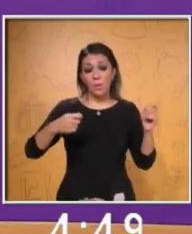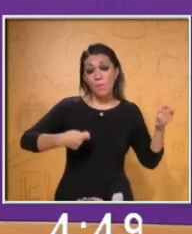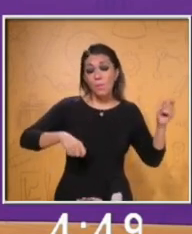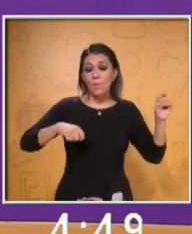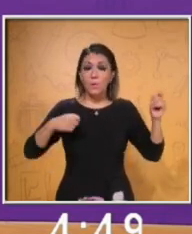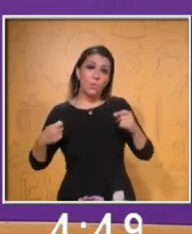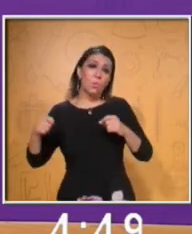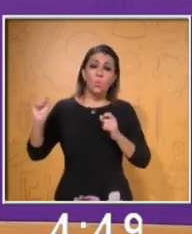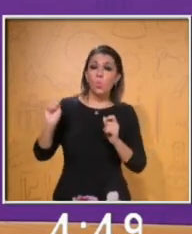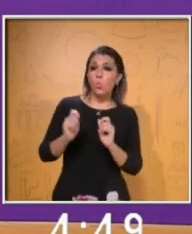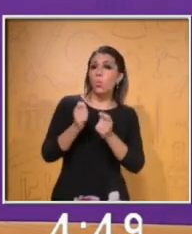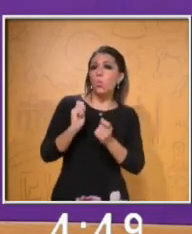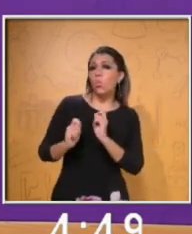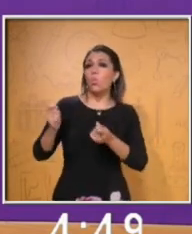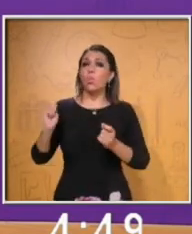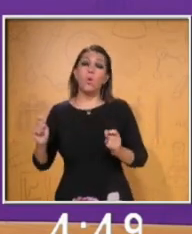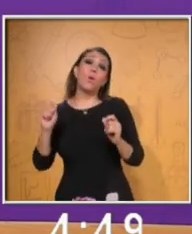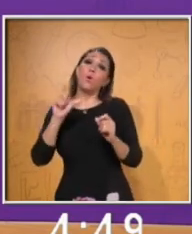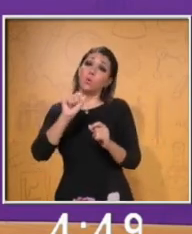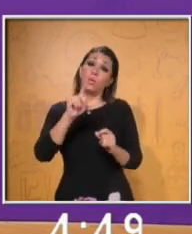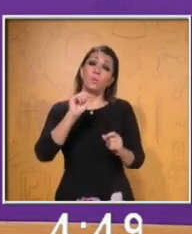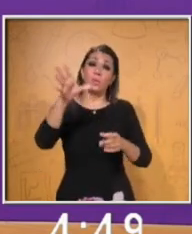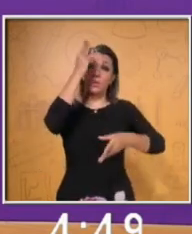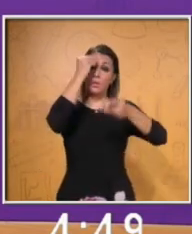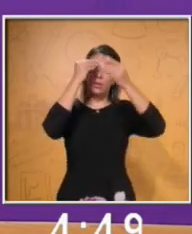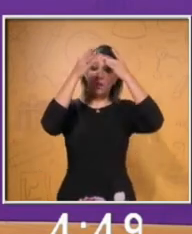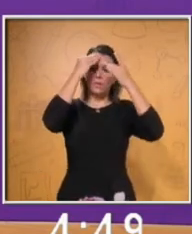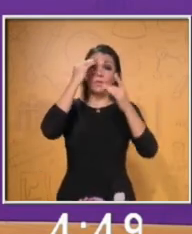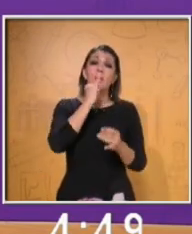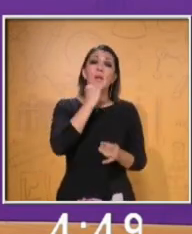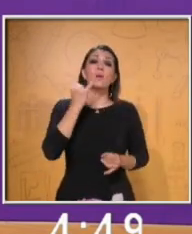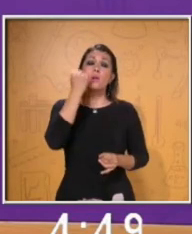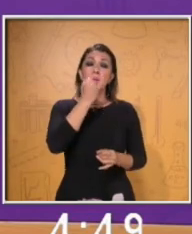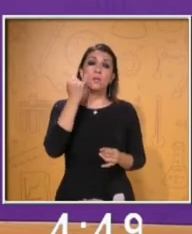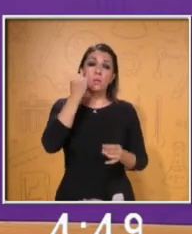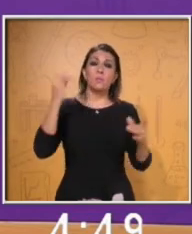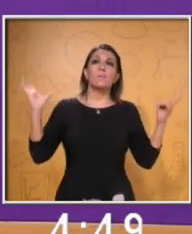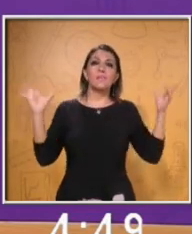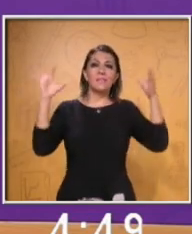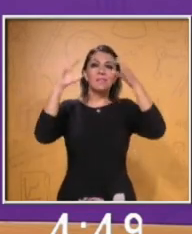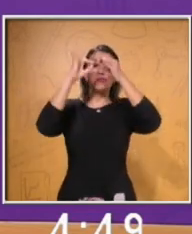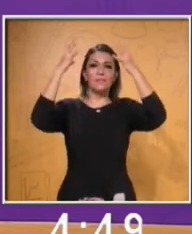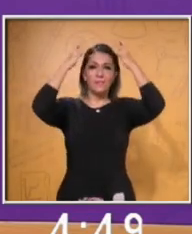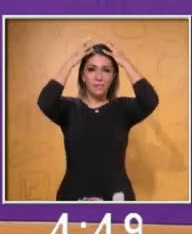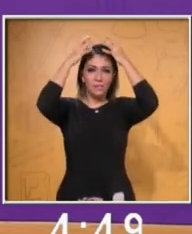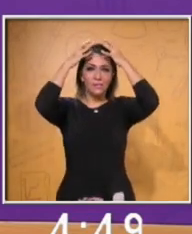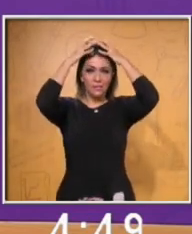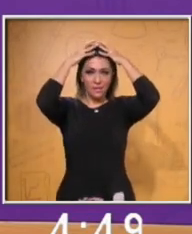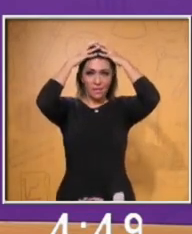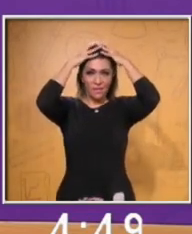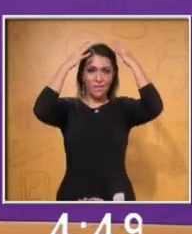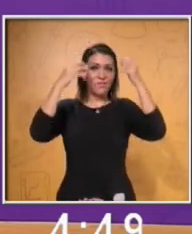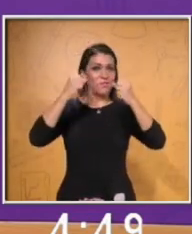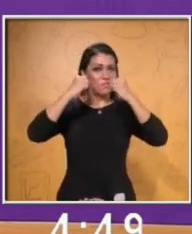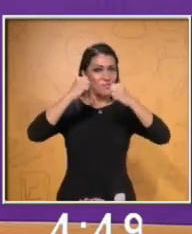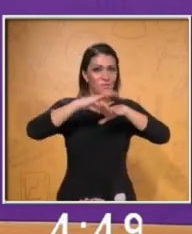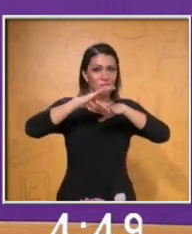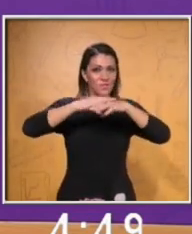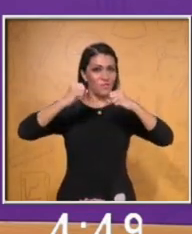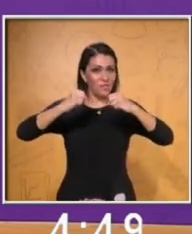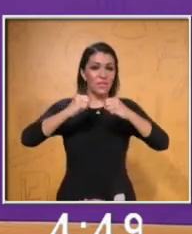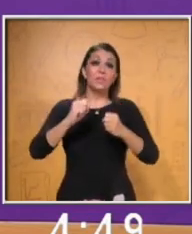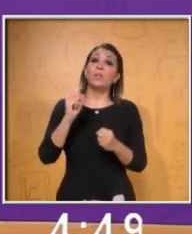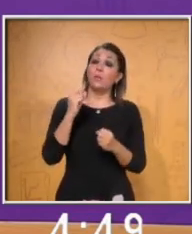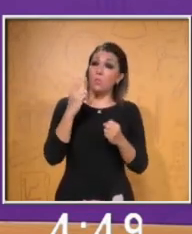o aprender un idioma, forman conexiones nuevas en tu cerebro. Dice, todos estamos expuestos. Es decir, por eso